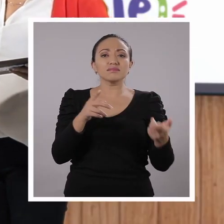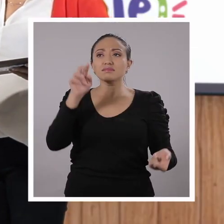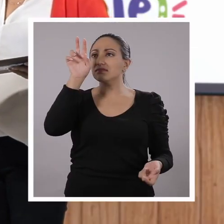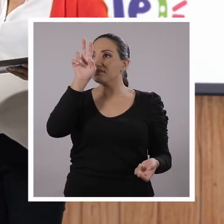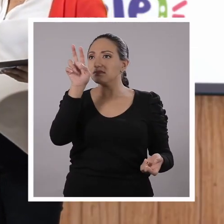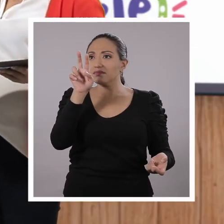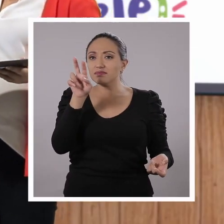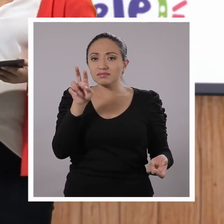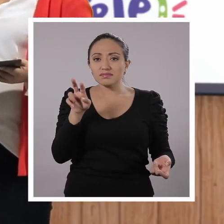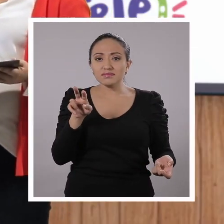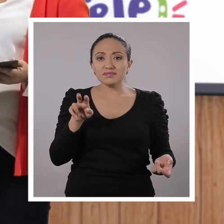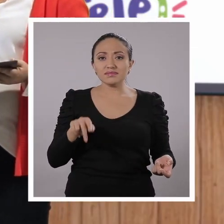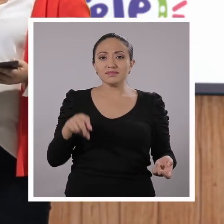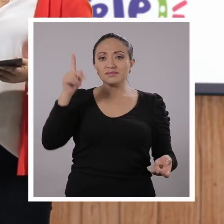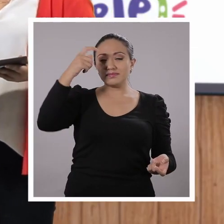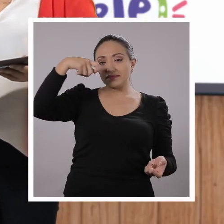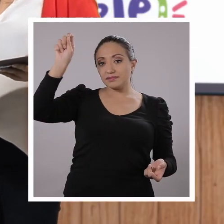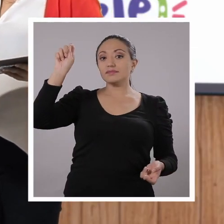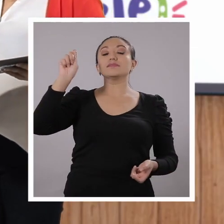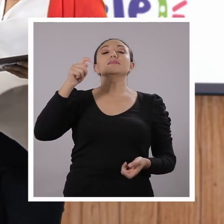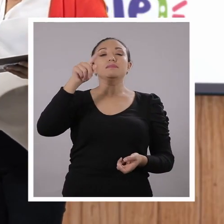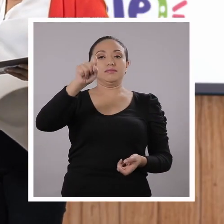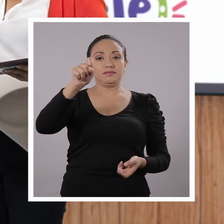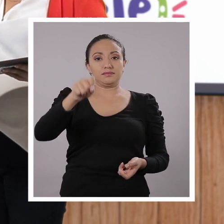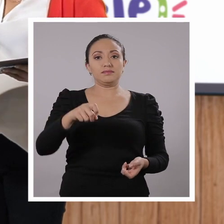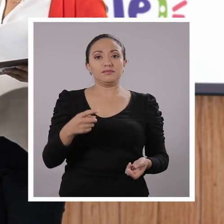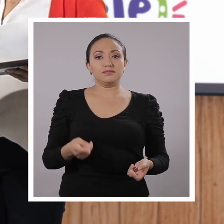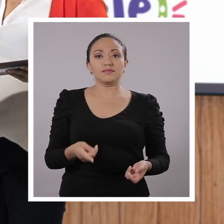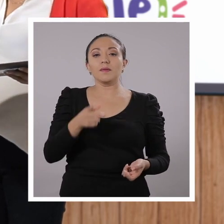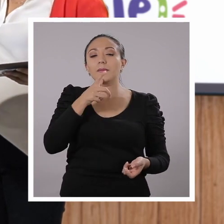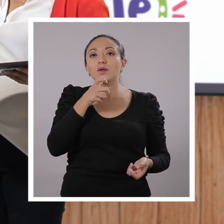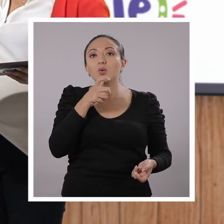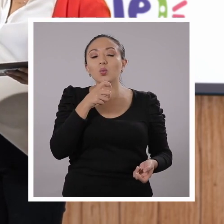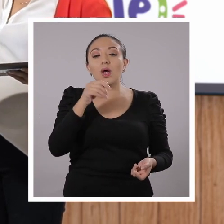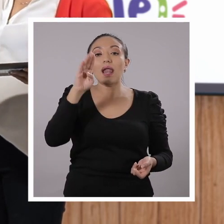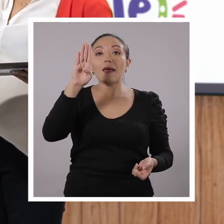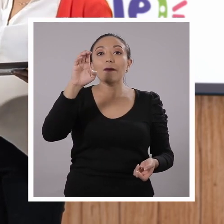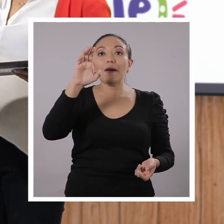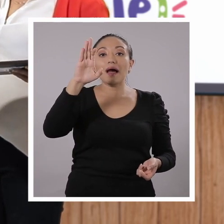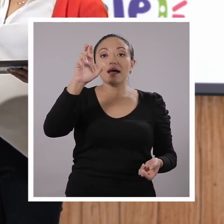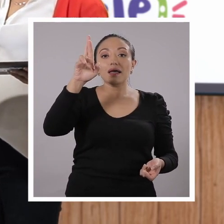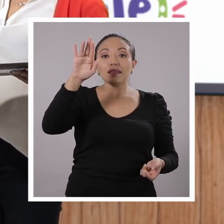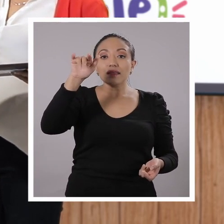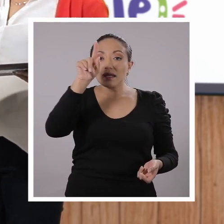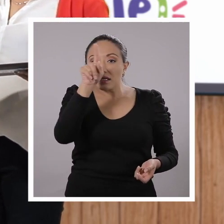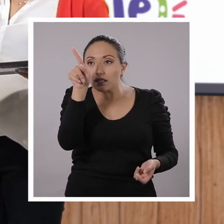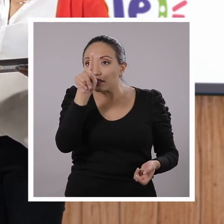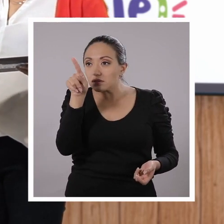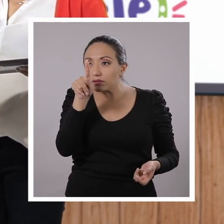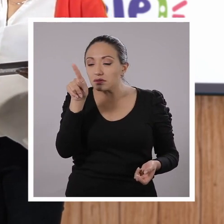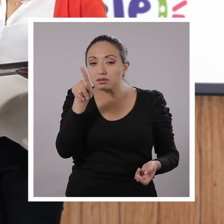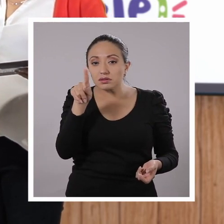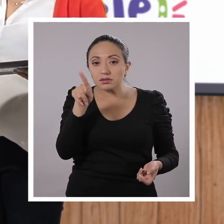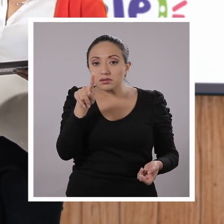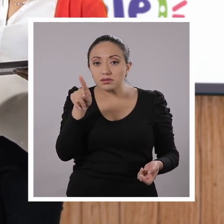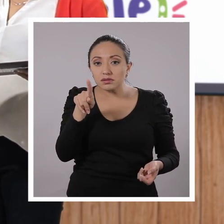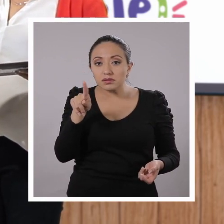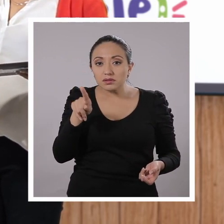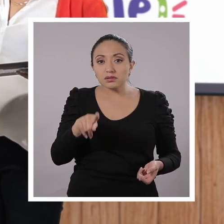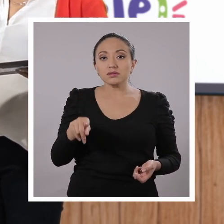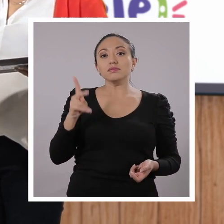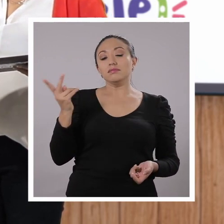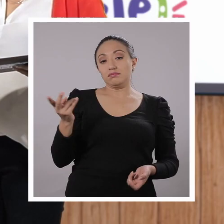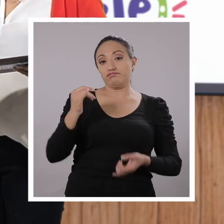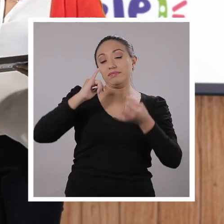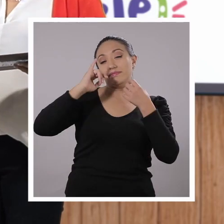Las... No sé. Ah, nuevamente las bacterias. Bacterias. ¿Pero qué tipo de bacterias causan enfermedades?